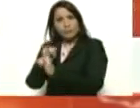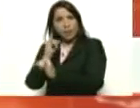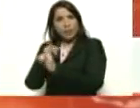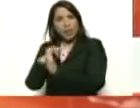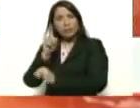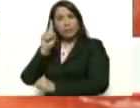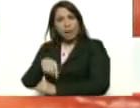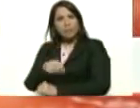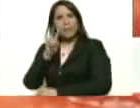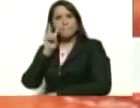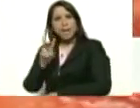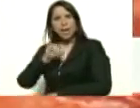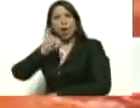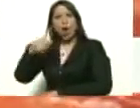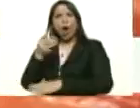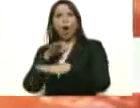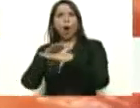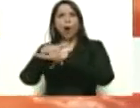Rodríguez, ¿verdad?